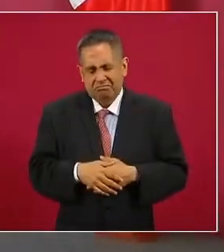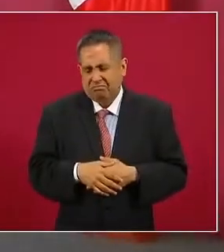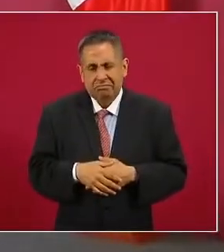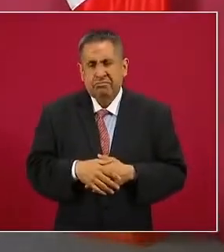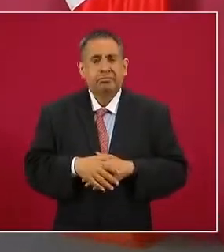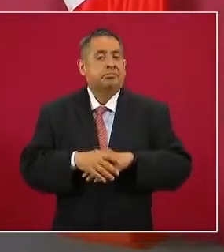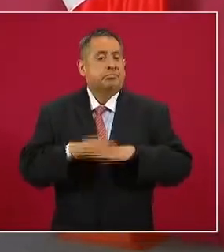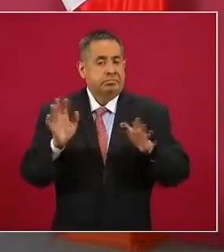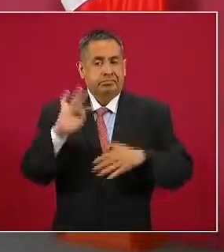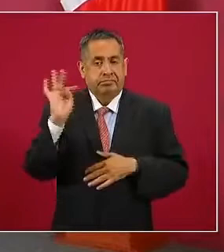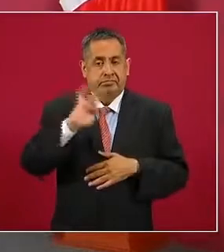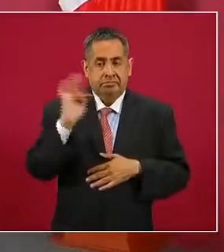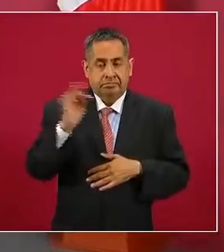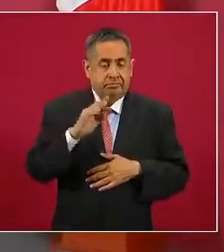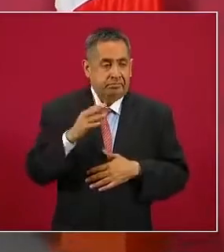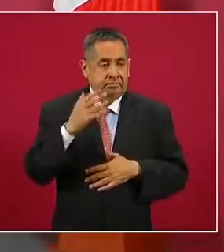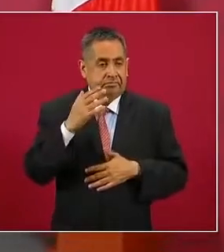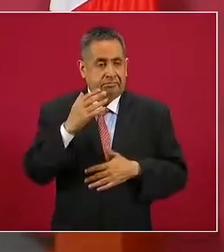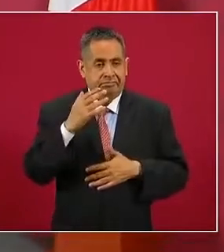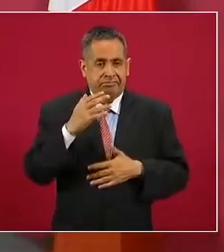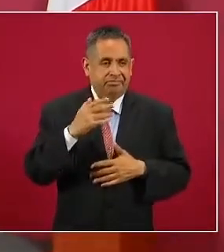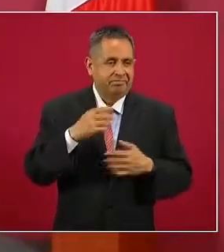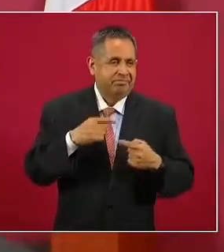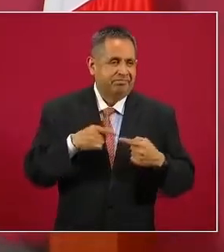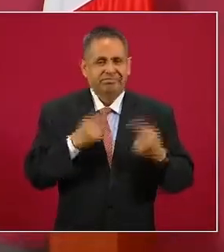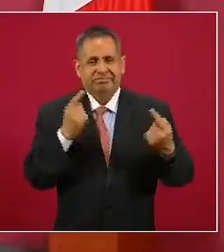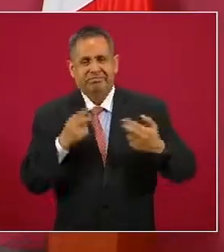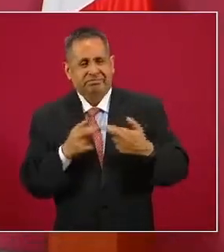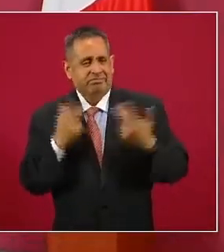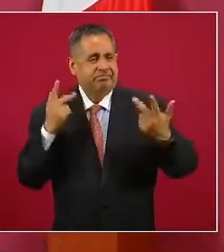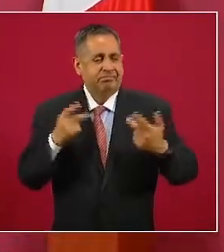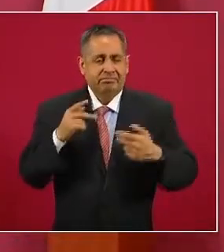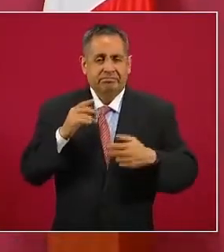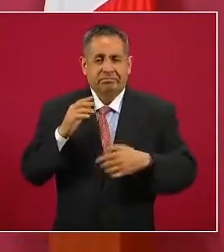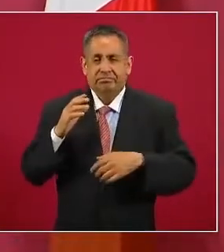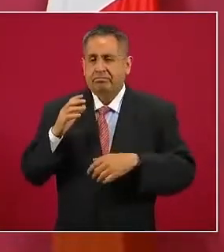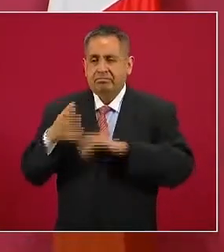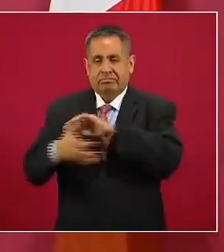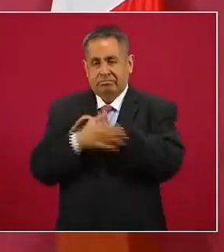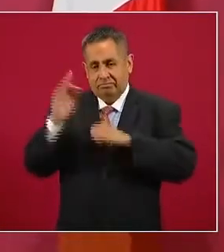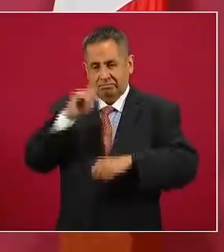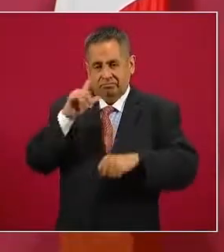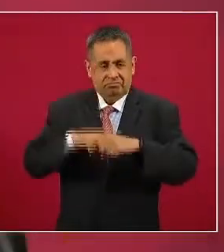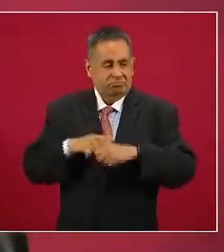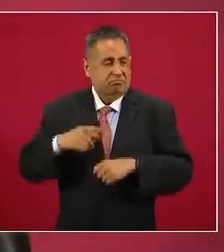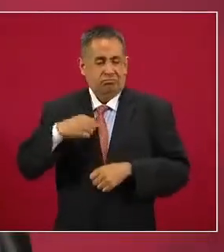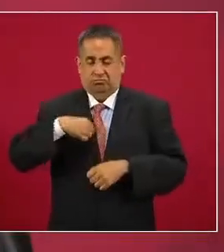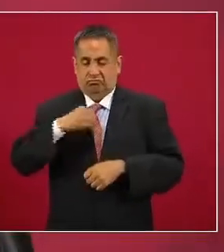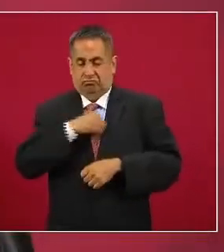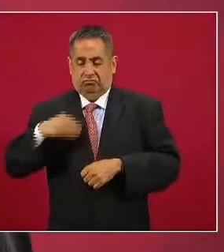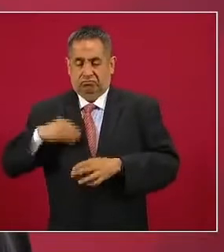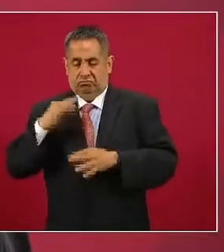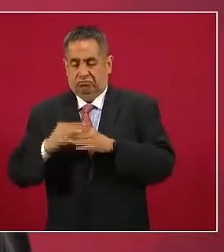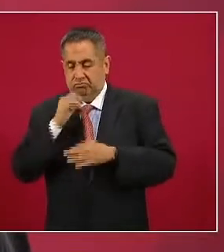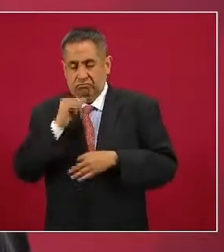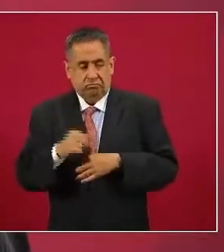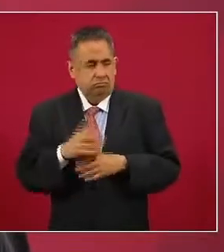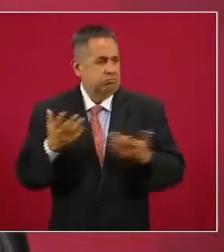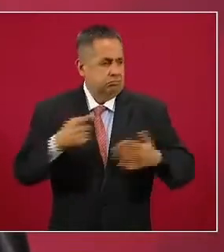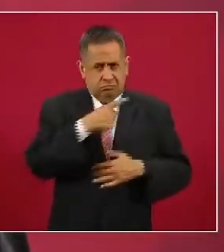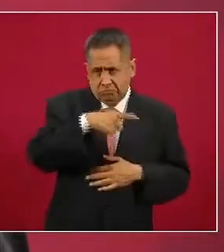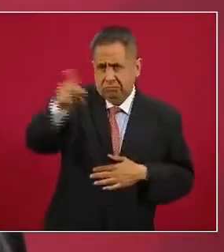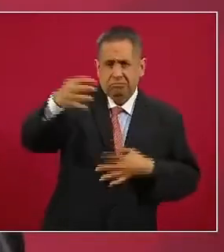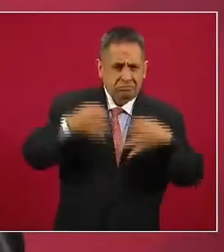hubiese una violación hay instancias para eso son las